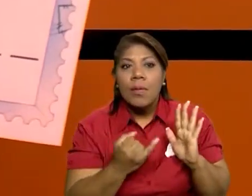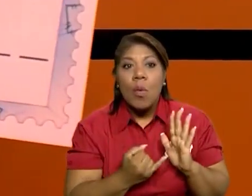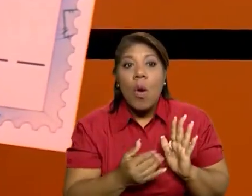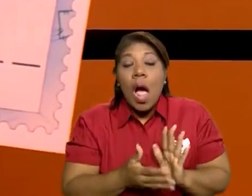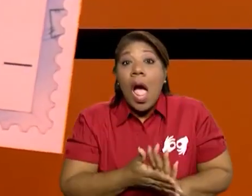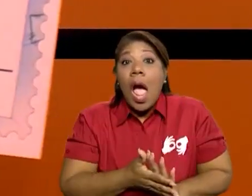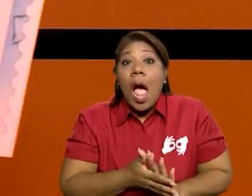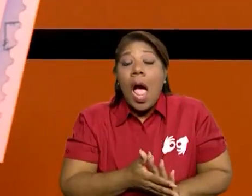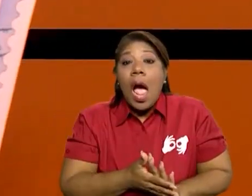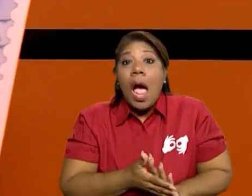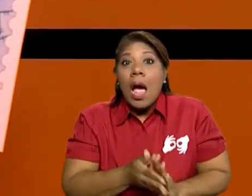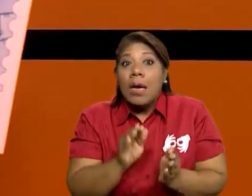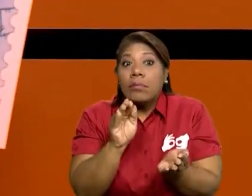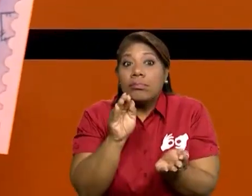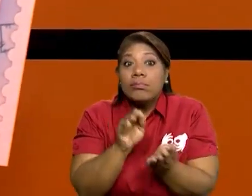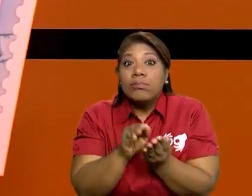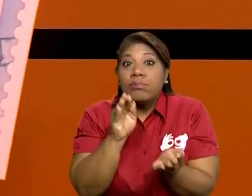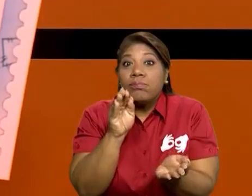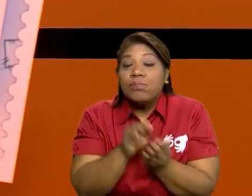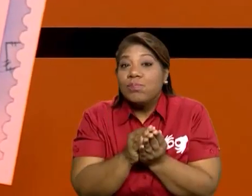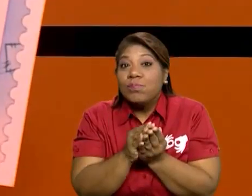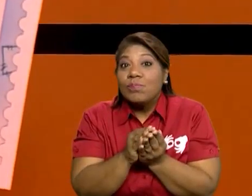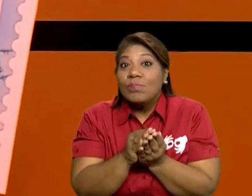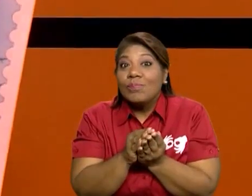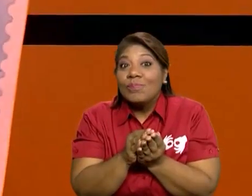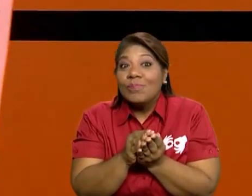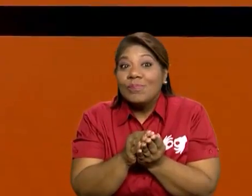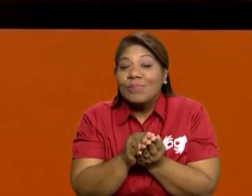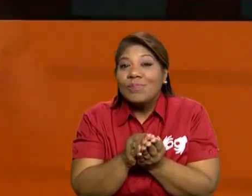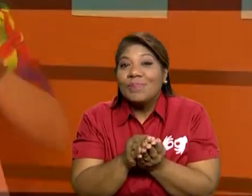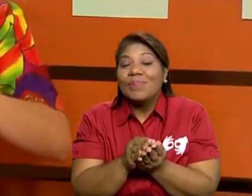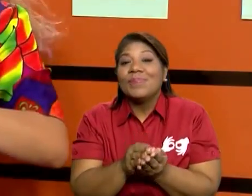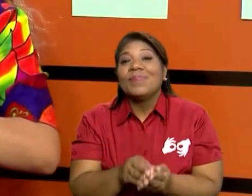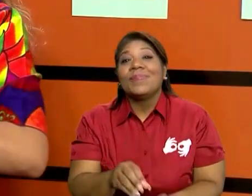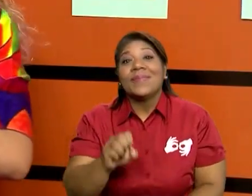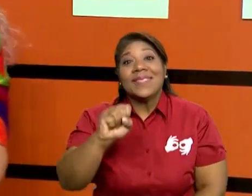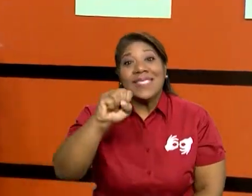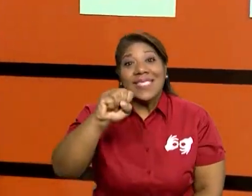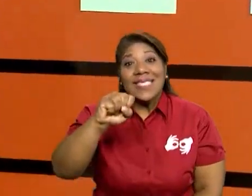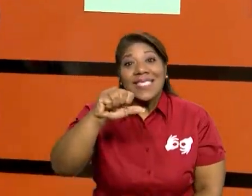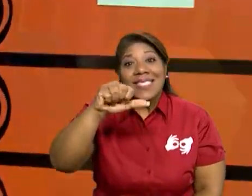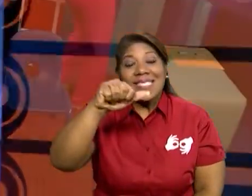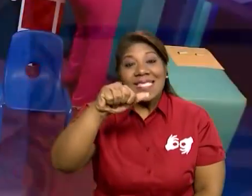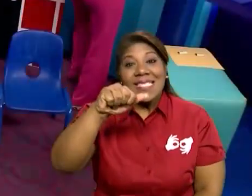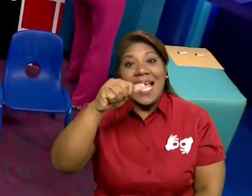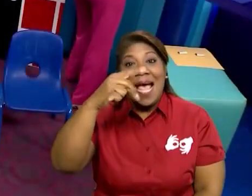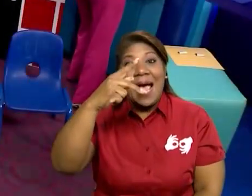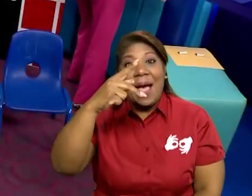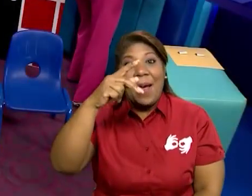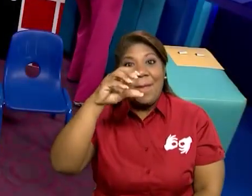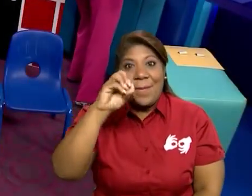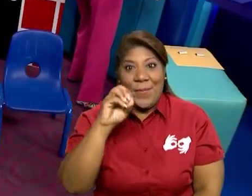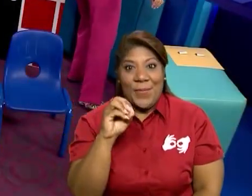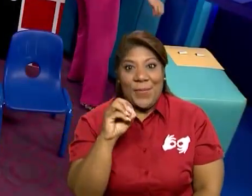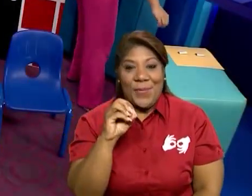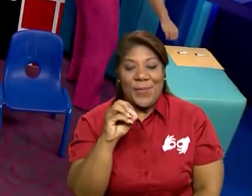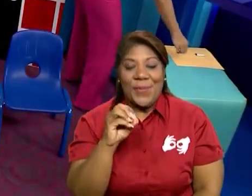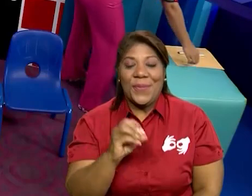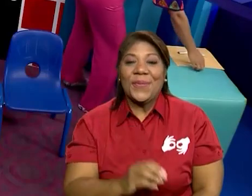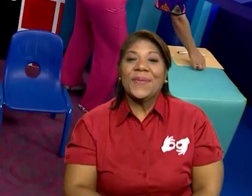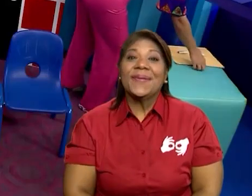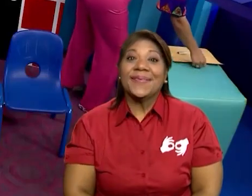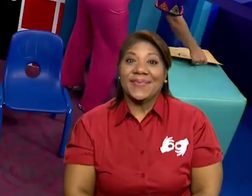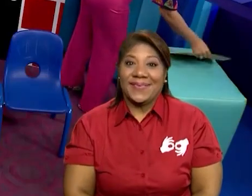alusivas a este dibujo. Y este es un sapo. Sapo. Muy bien. Vamos a ver qué